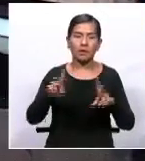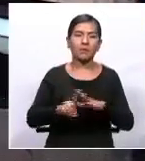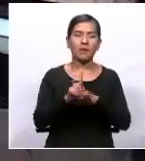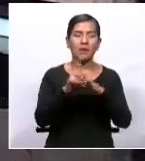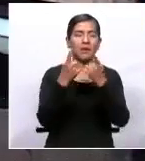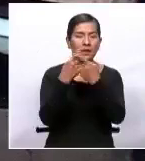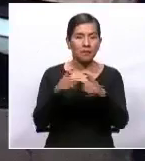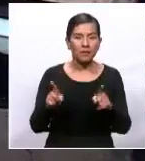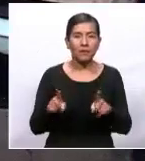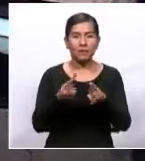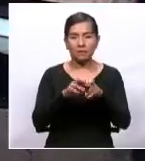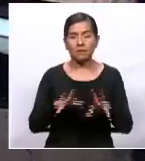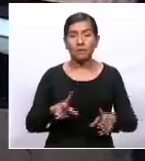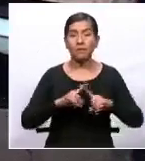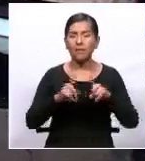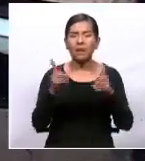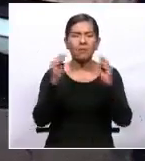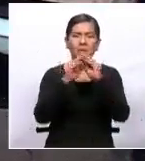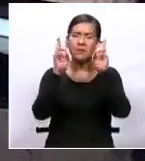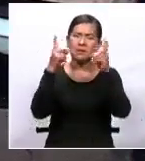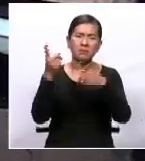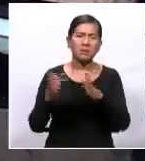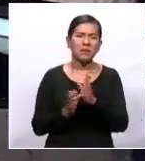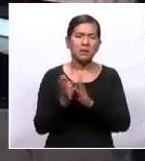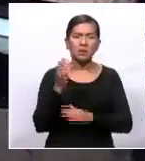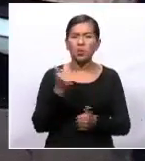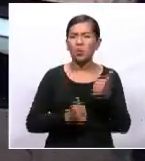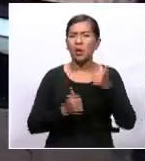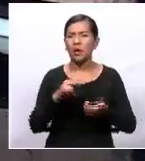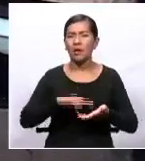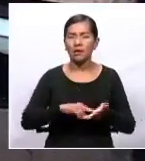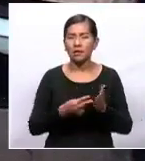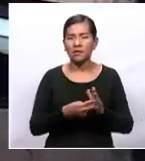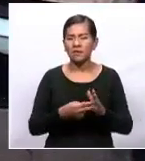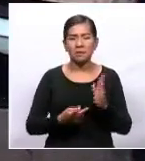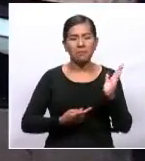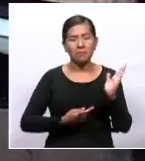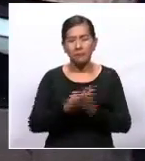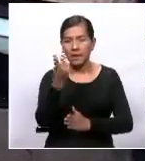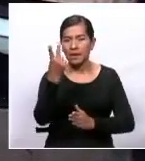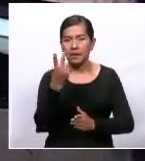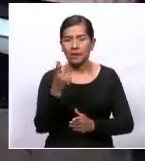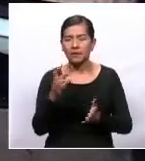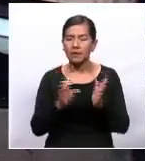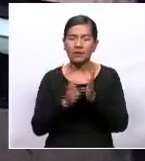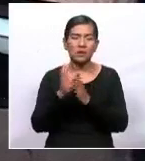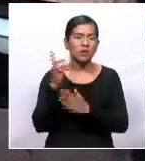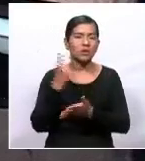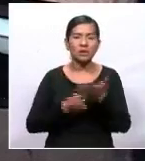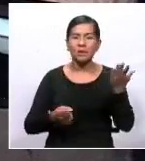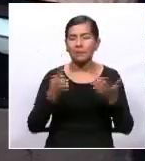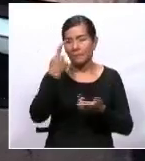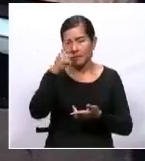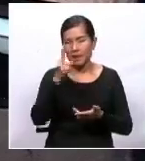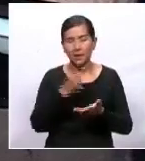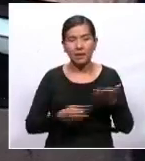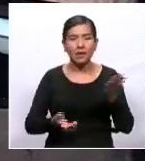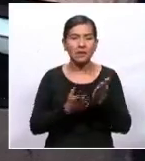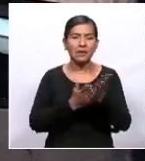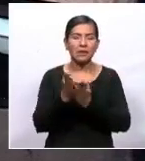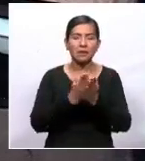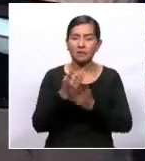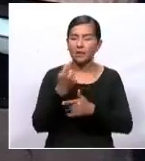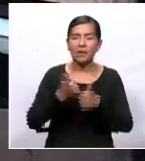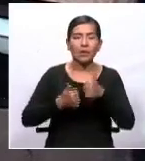¿Cuál es la realidad sobre este censo? ¿Sobre lo que logra hacer un Censo de Población y Vivienda? ¿A qué herramientas